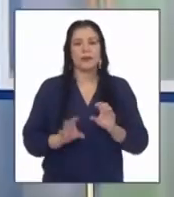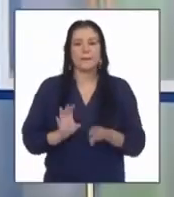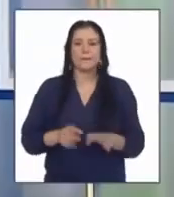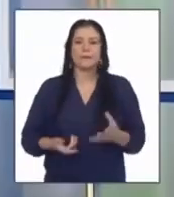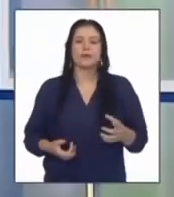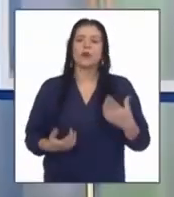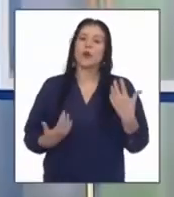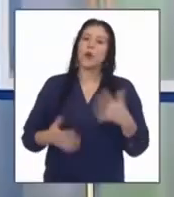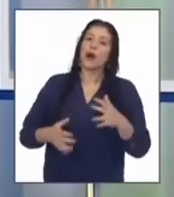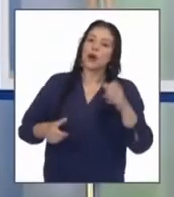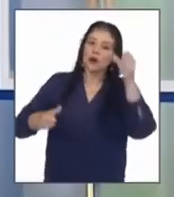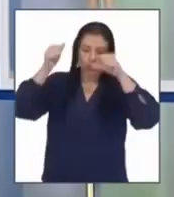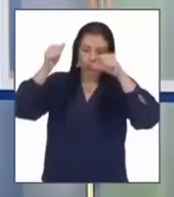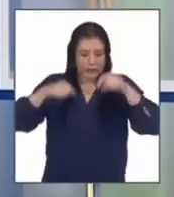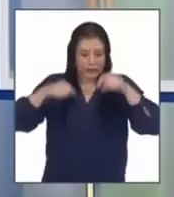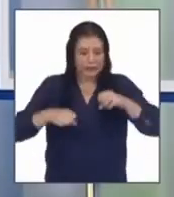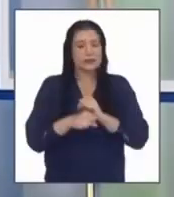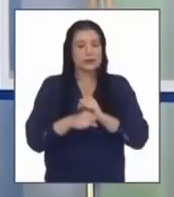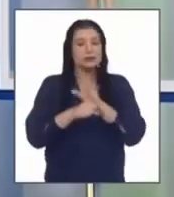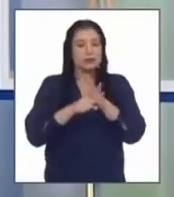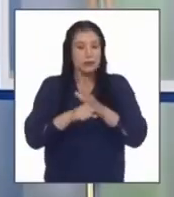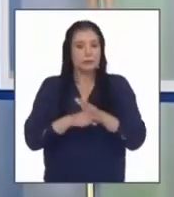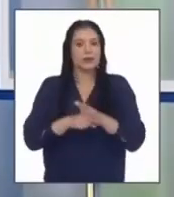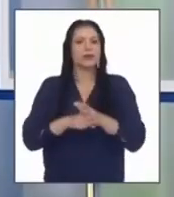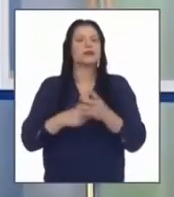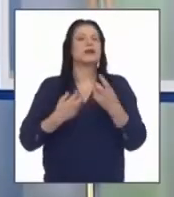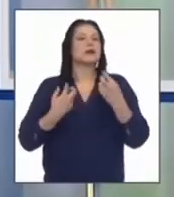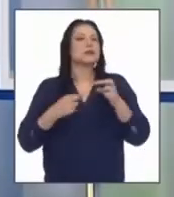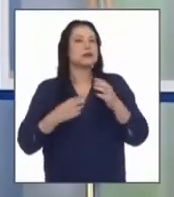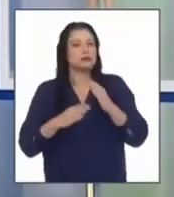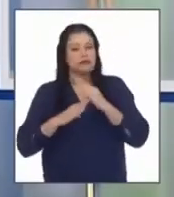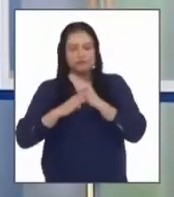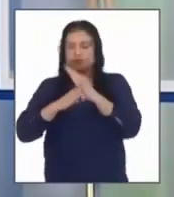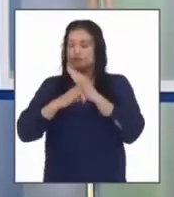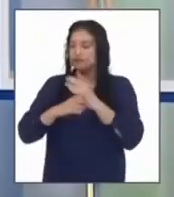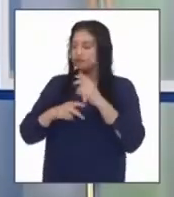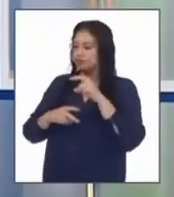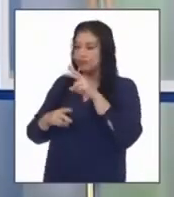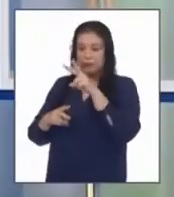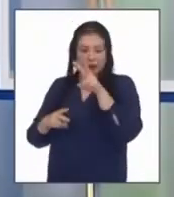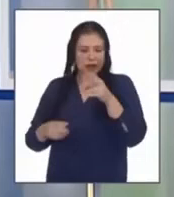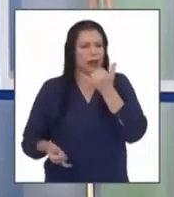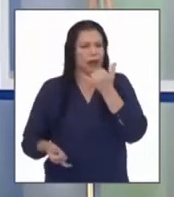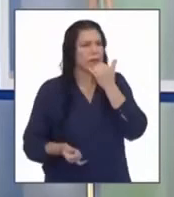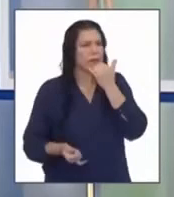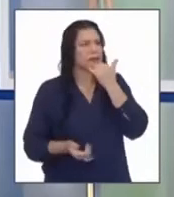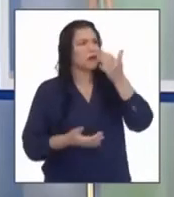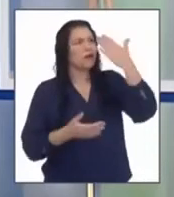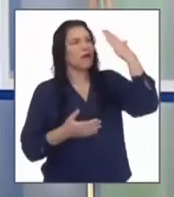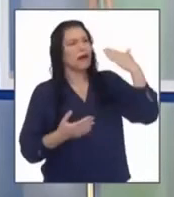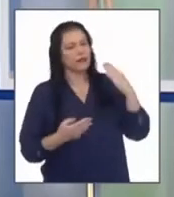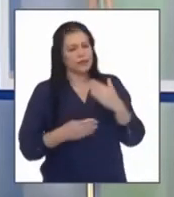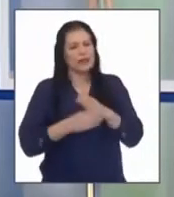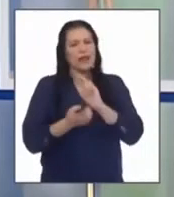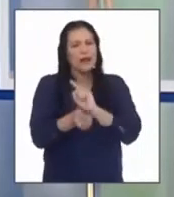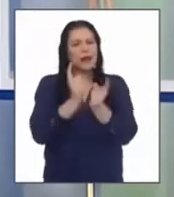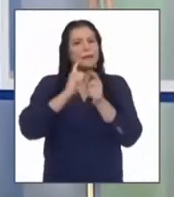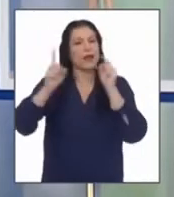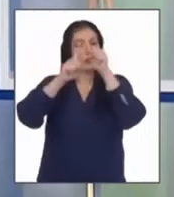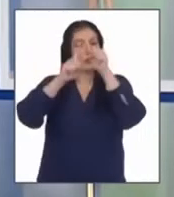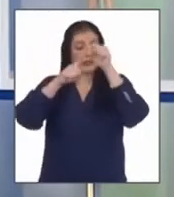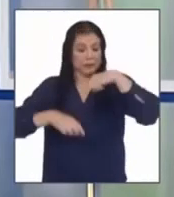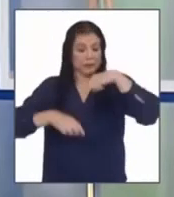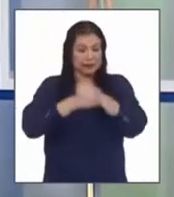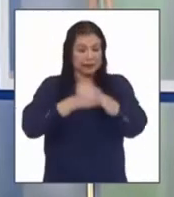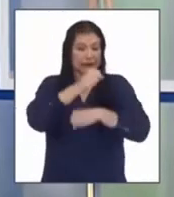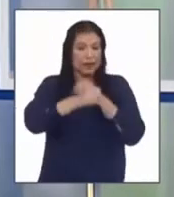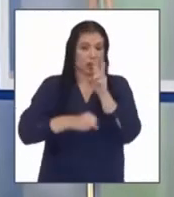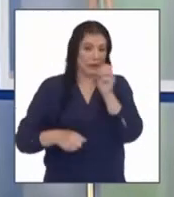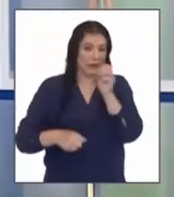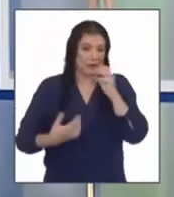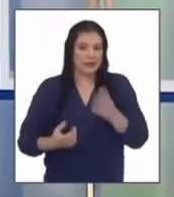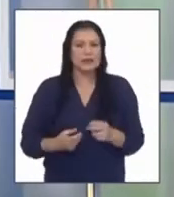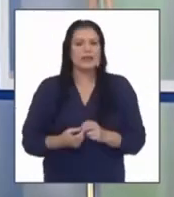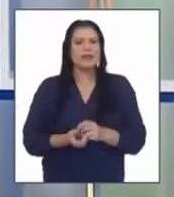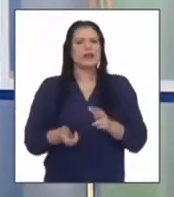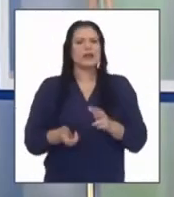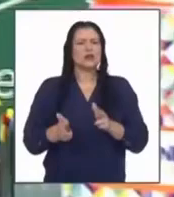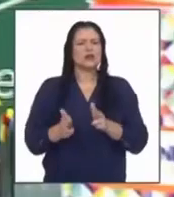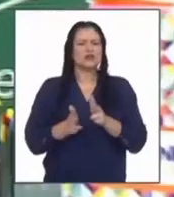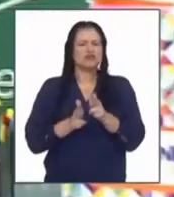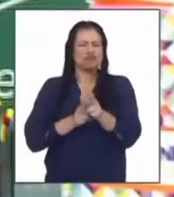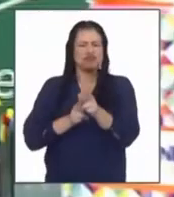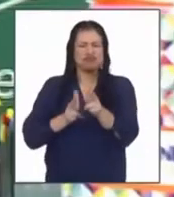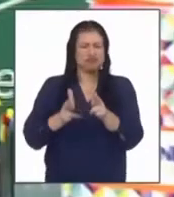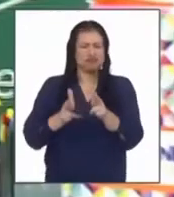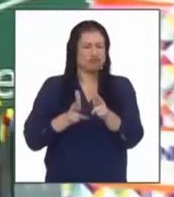no cabe duda de que esta pandemia nos ha hecho frenar y girar con todo lo que se venía planificando para este año 2020 con un tráfico vehicular